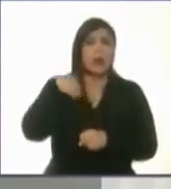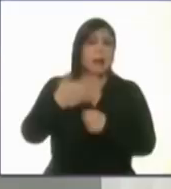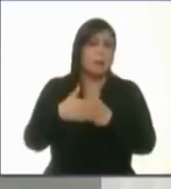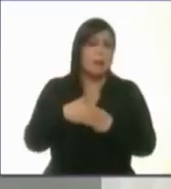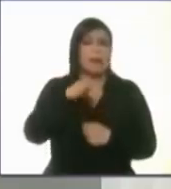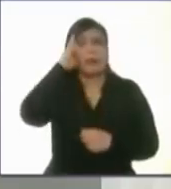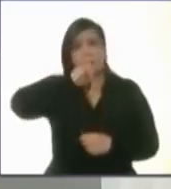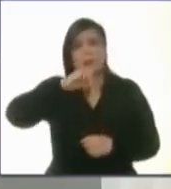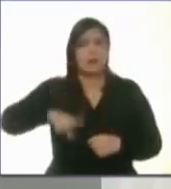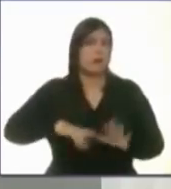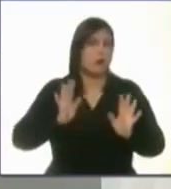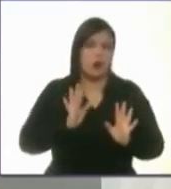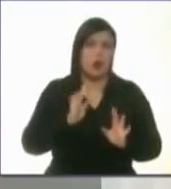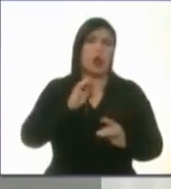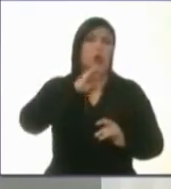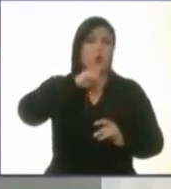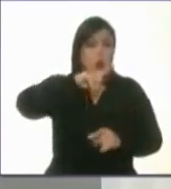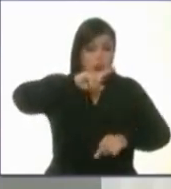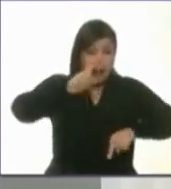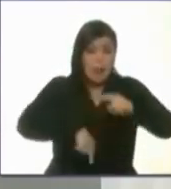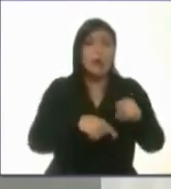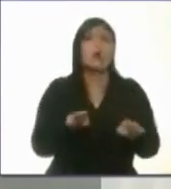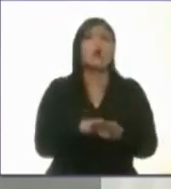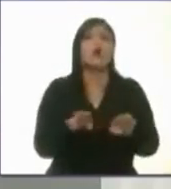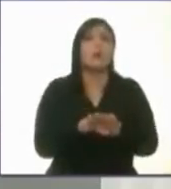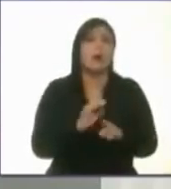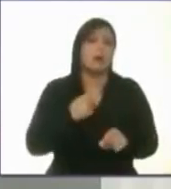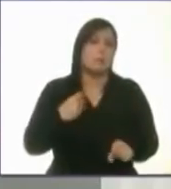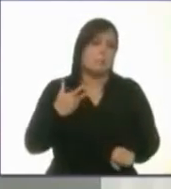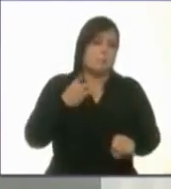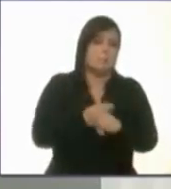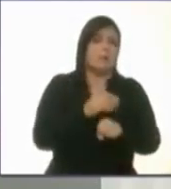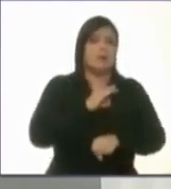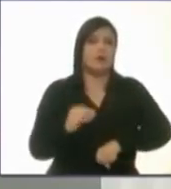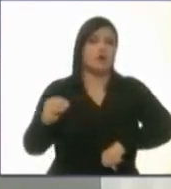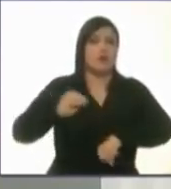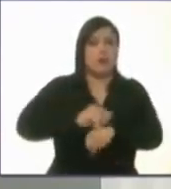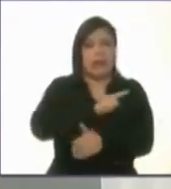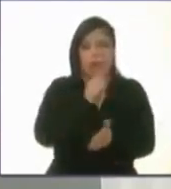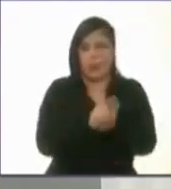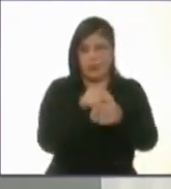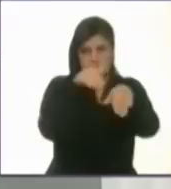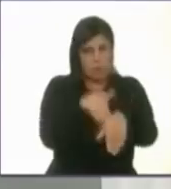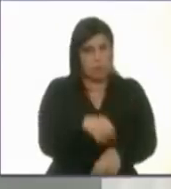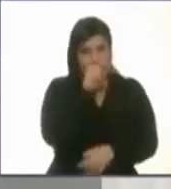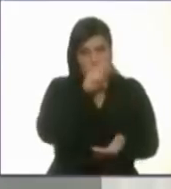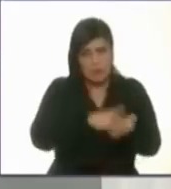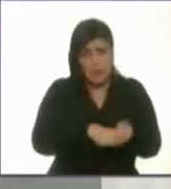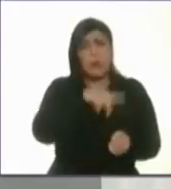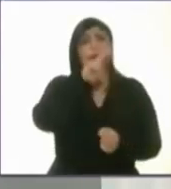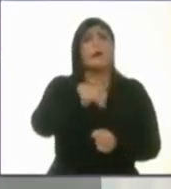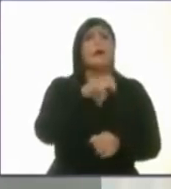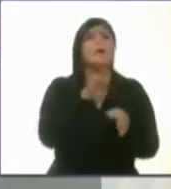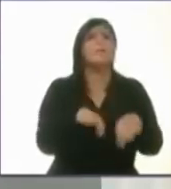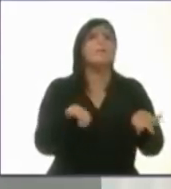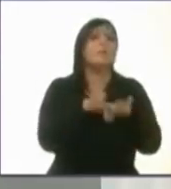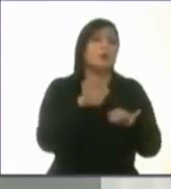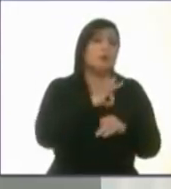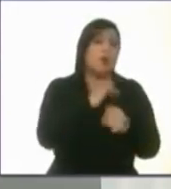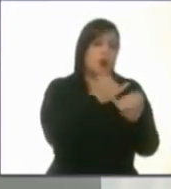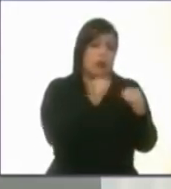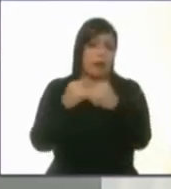corrupción la vamos a combatir aplicando la ley. Y la única forma de aplicar la ley es dando autonomía plena e